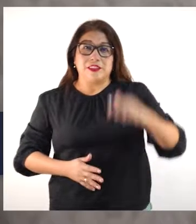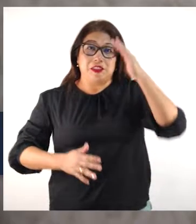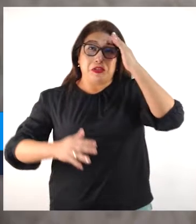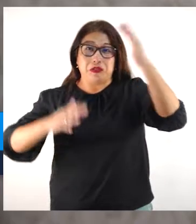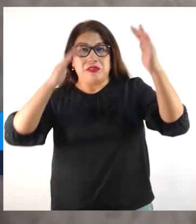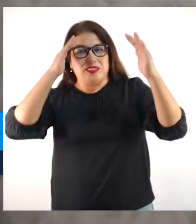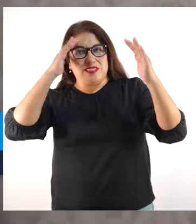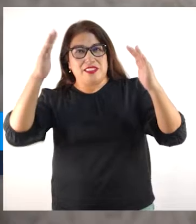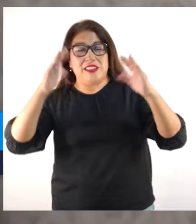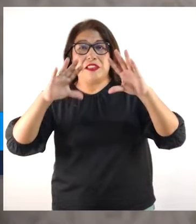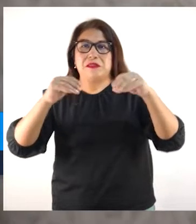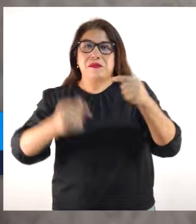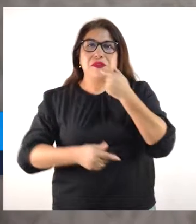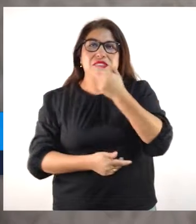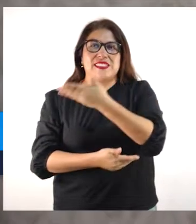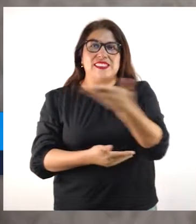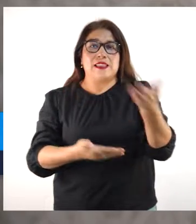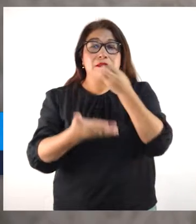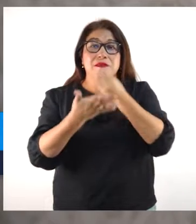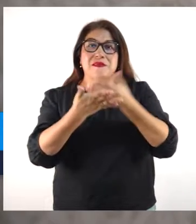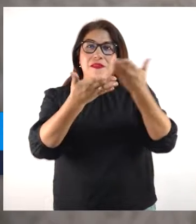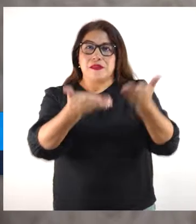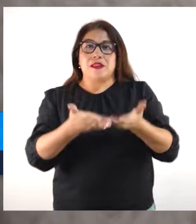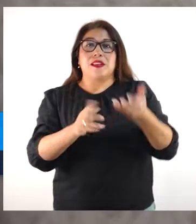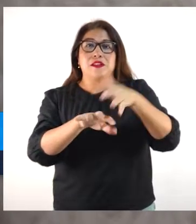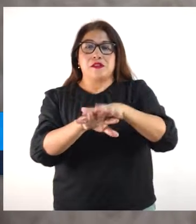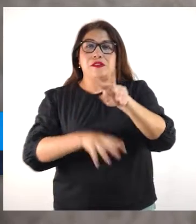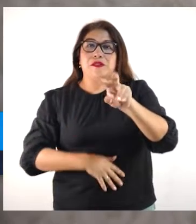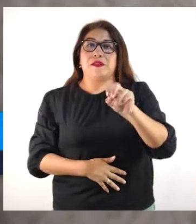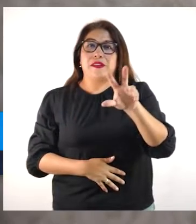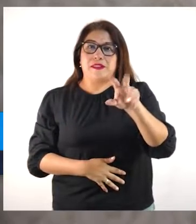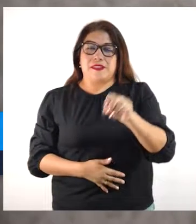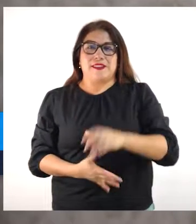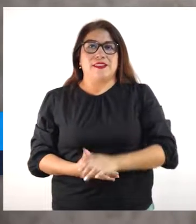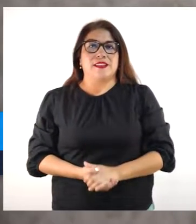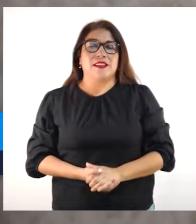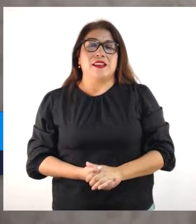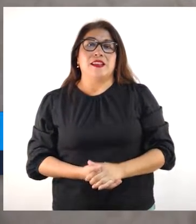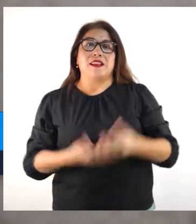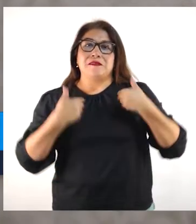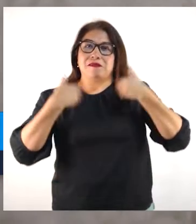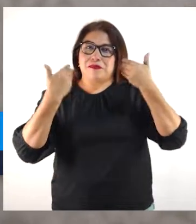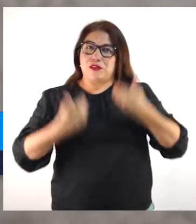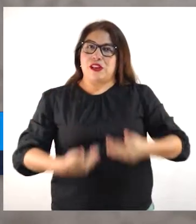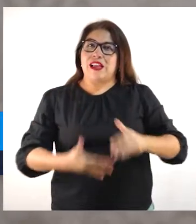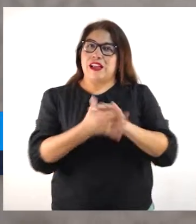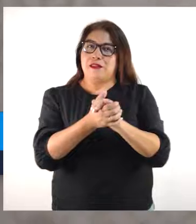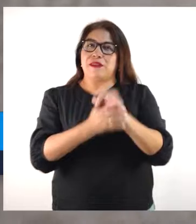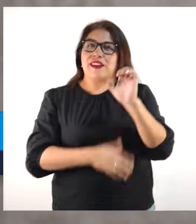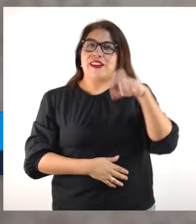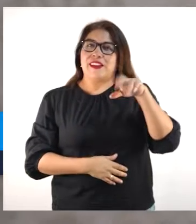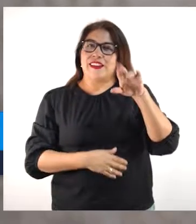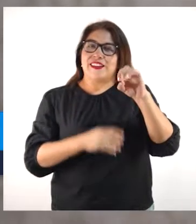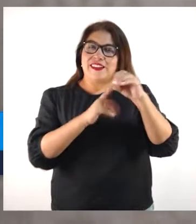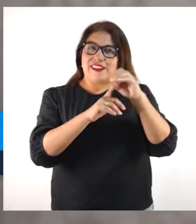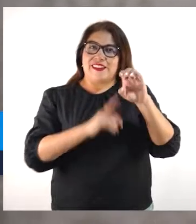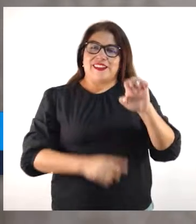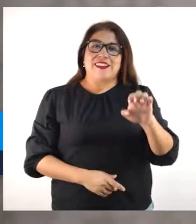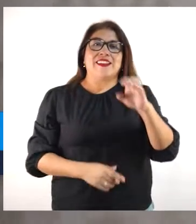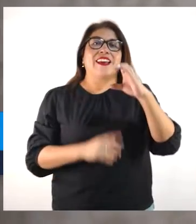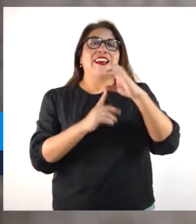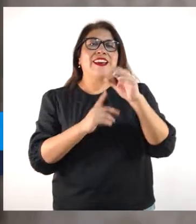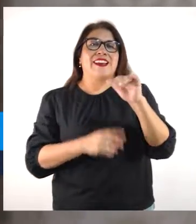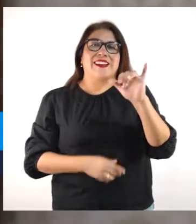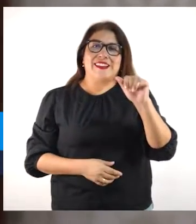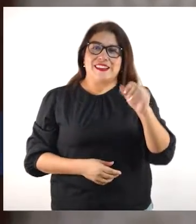Hola, hola, ¿qué tal? ¿Cómo están? Bienvenidos a Inclusión 2030. Su amigo Enrique Alberto Busto